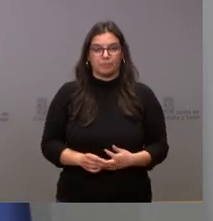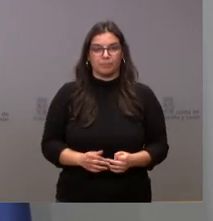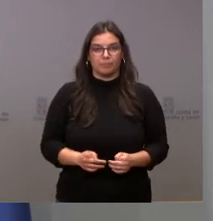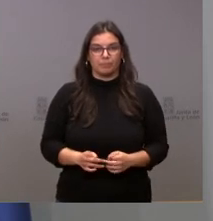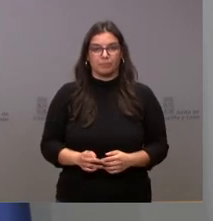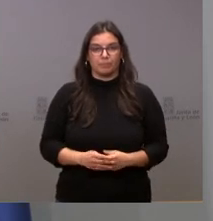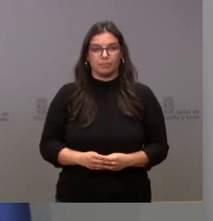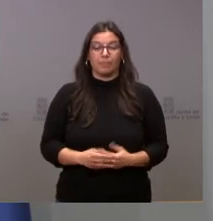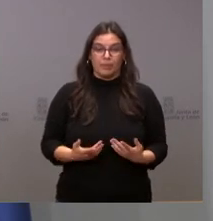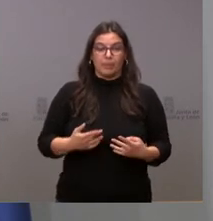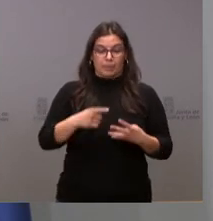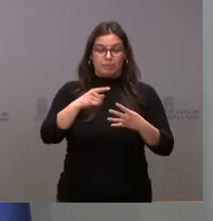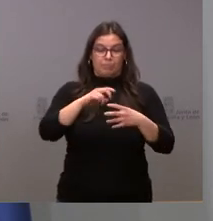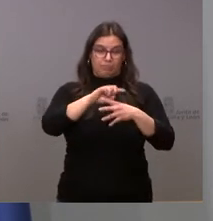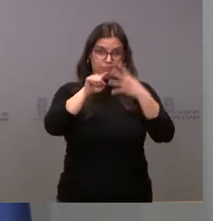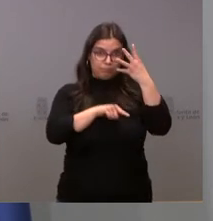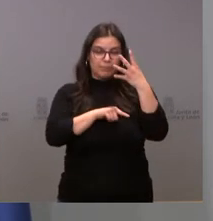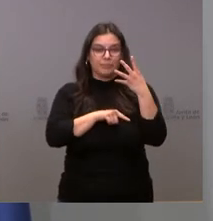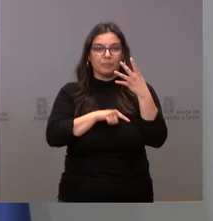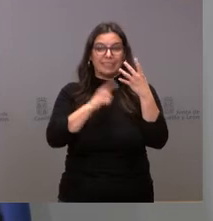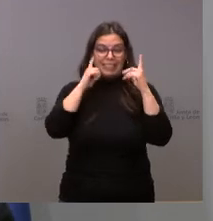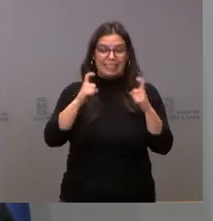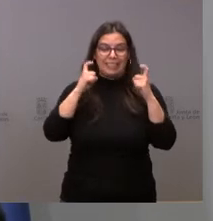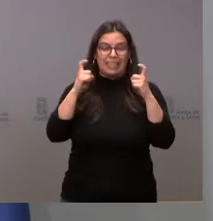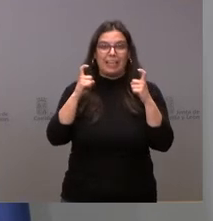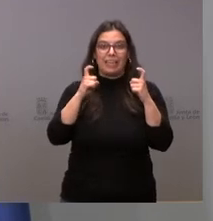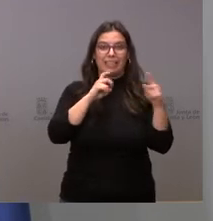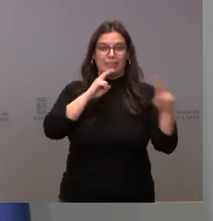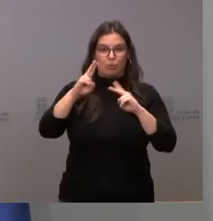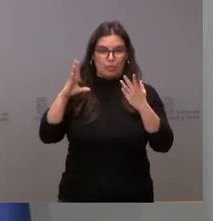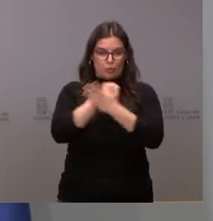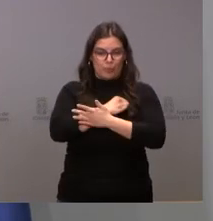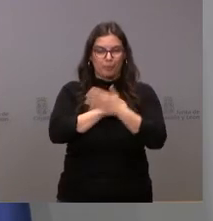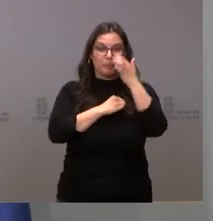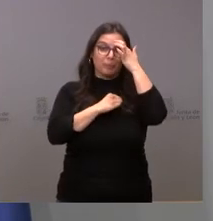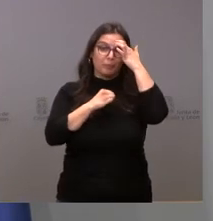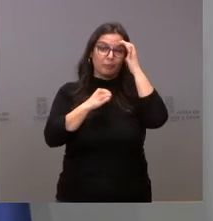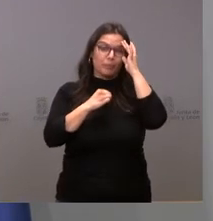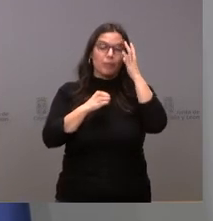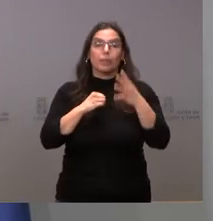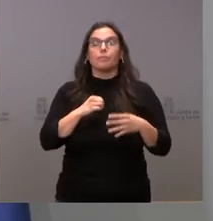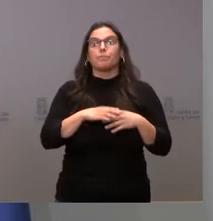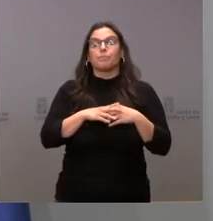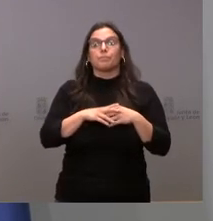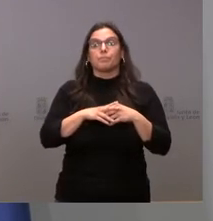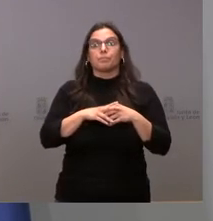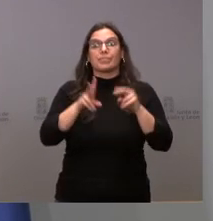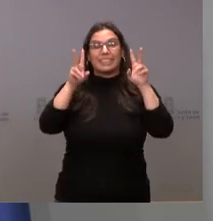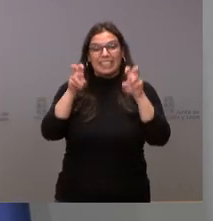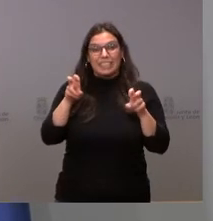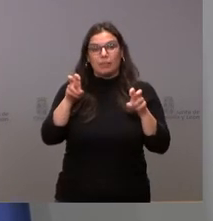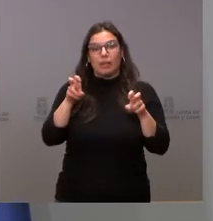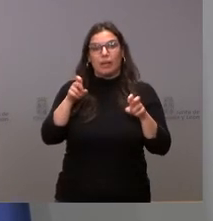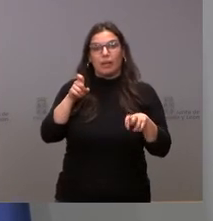Son varias las preguntas que usted plantea e intentaré responder a todas ellas. En relación con nuestra posición en torno